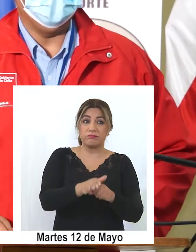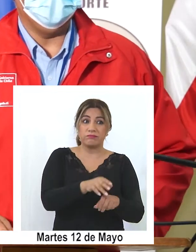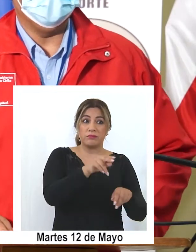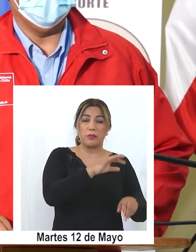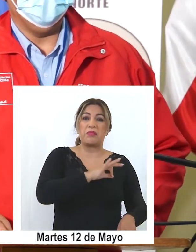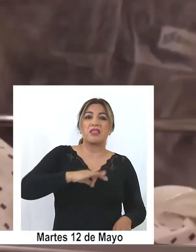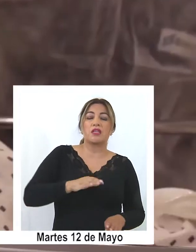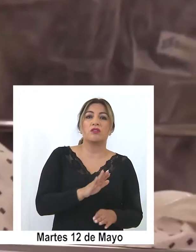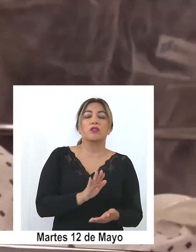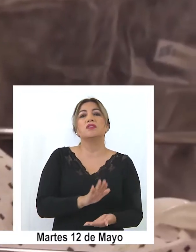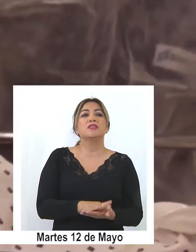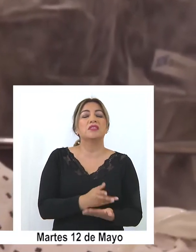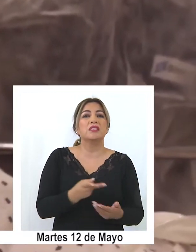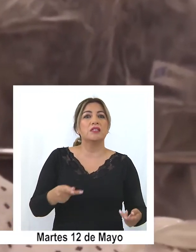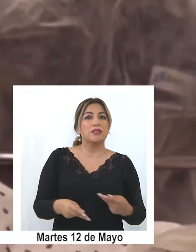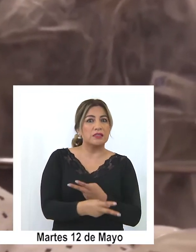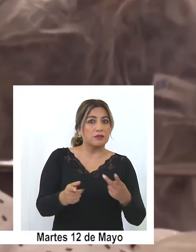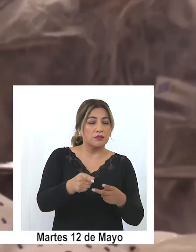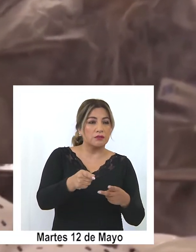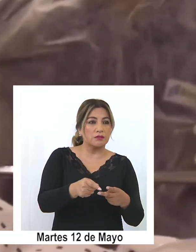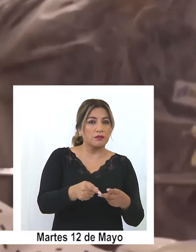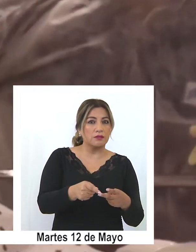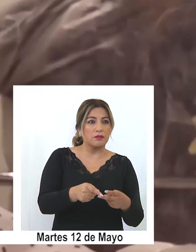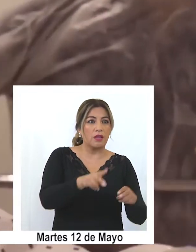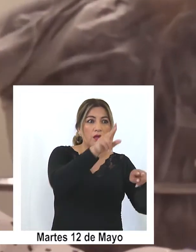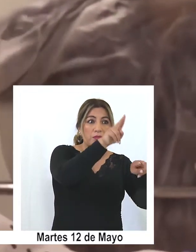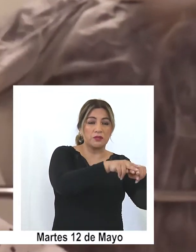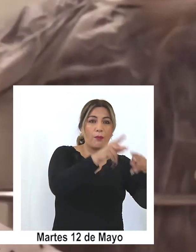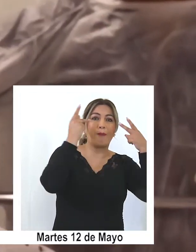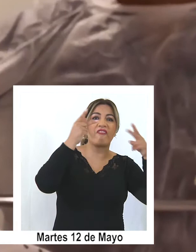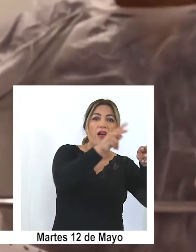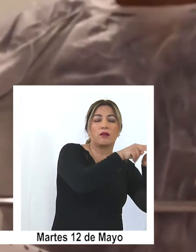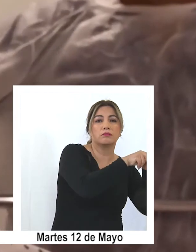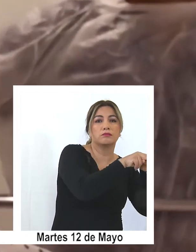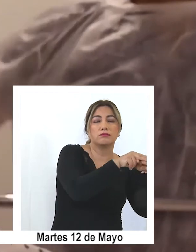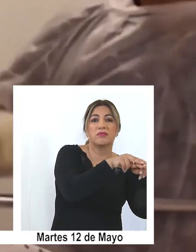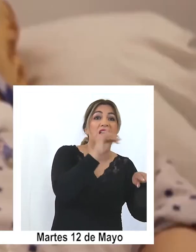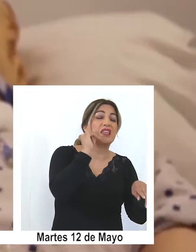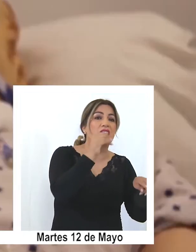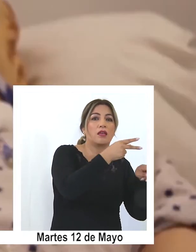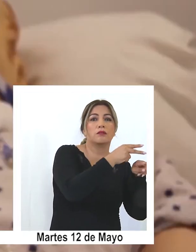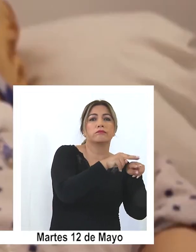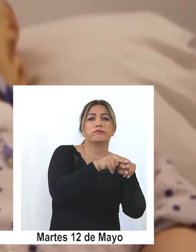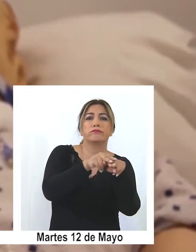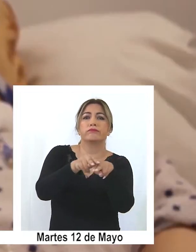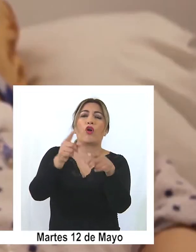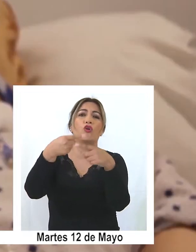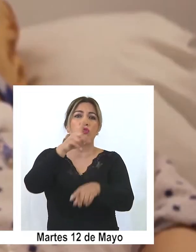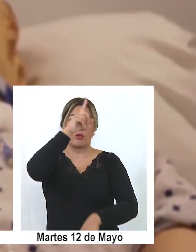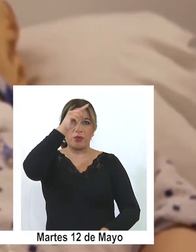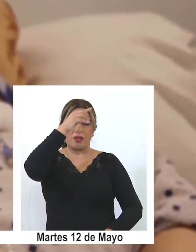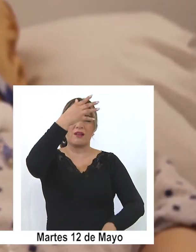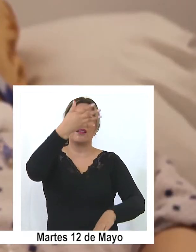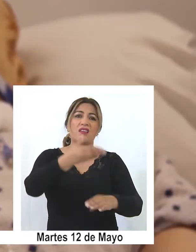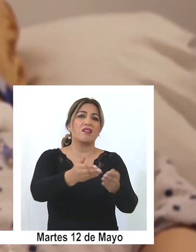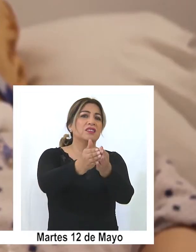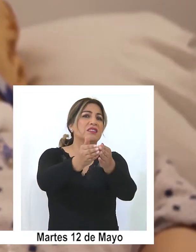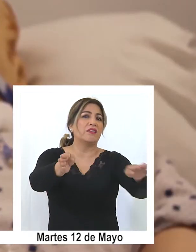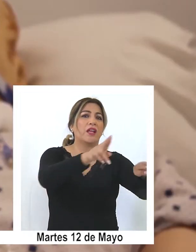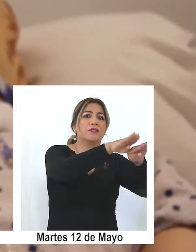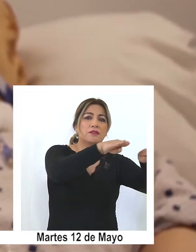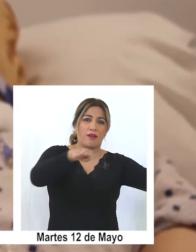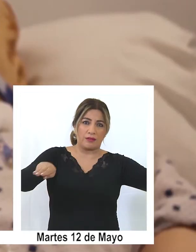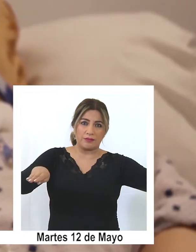dispuesto el Ministerio de Salud a través de la Subsecretaría de Salud Pública, trasladar al paciente desde Iquique hacia algún hospital que tenga disponibilidad